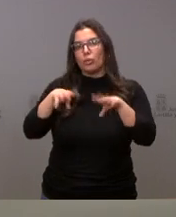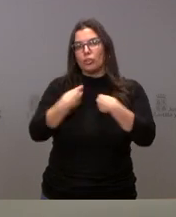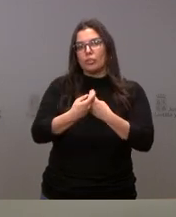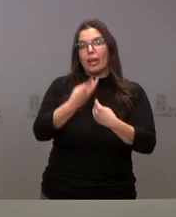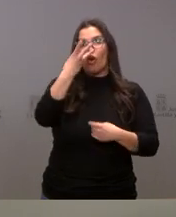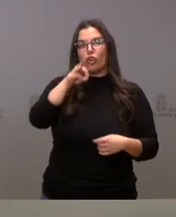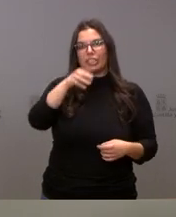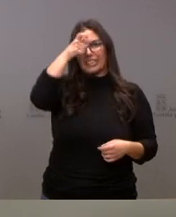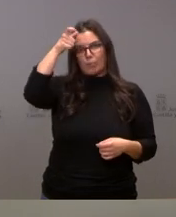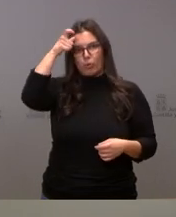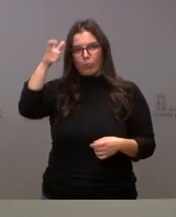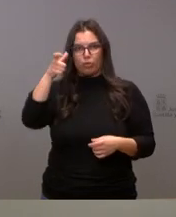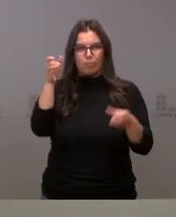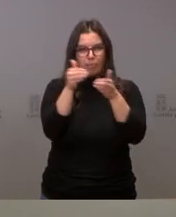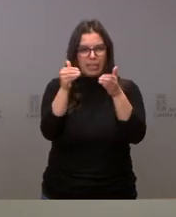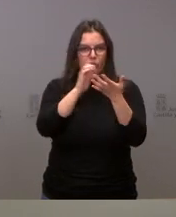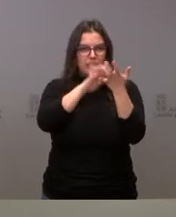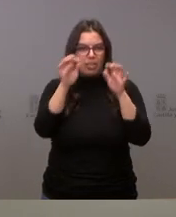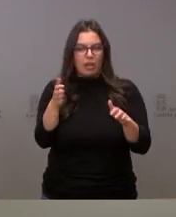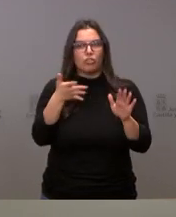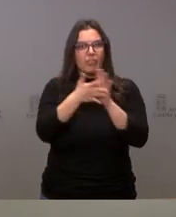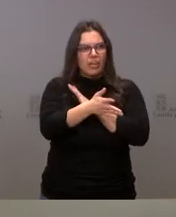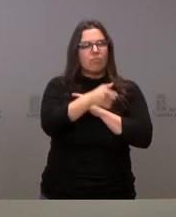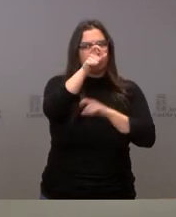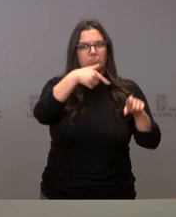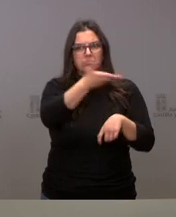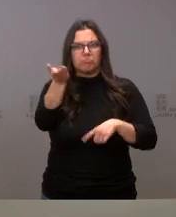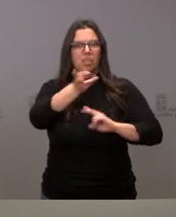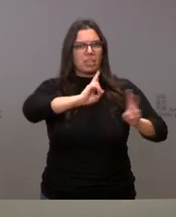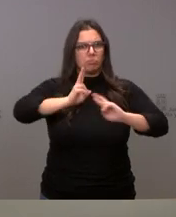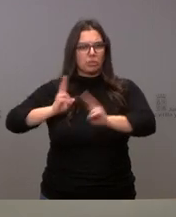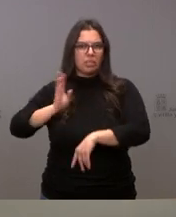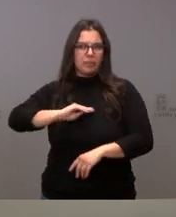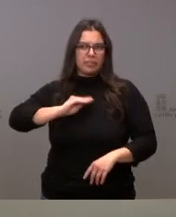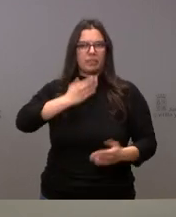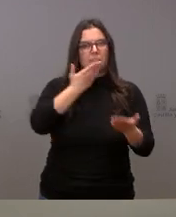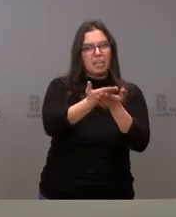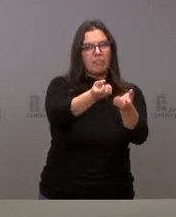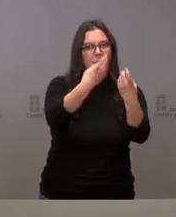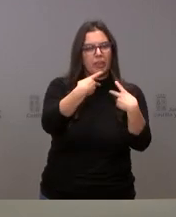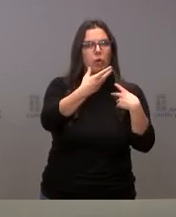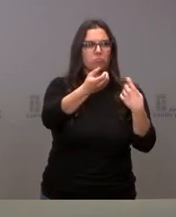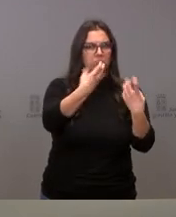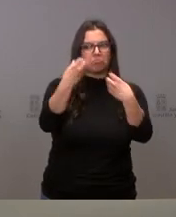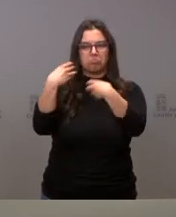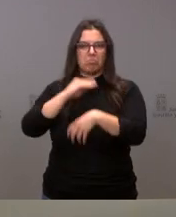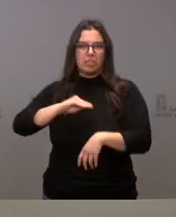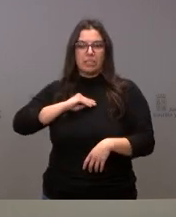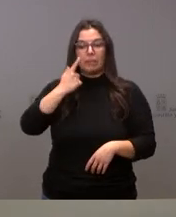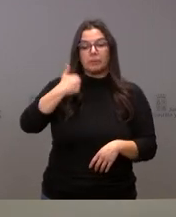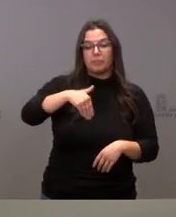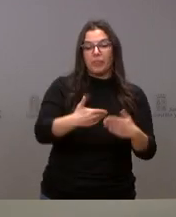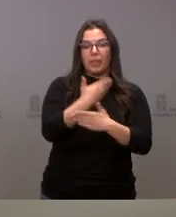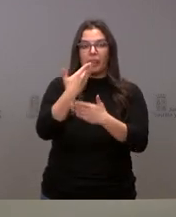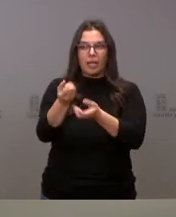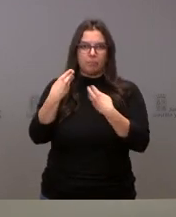localidades de Castilla y León. Por tanto, está habiendo una buena respuesta a esta solicitud de información y esperemos que en los próximos días todavía nos pueda llegar